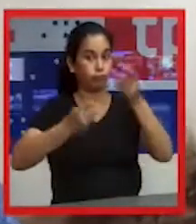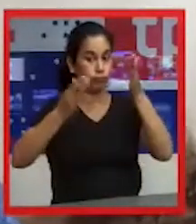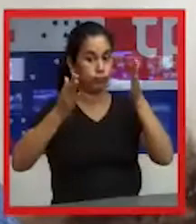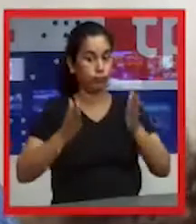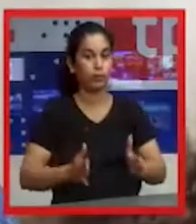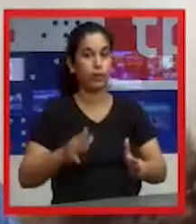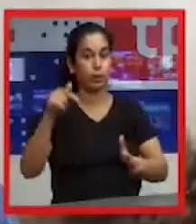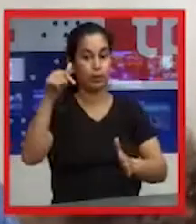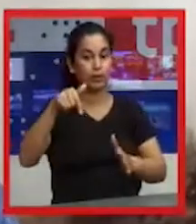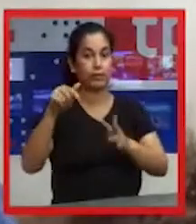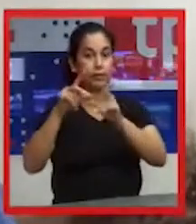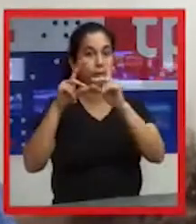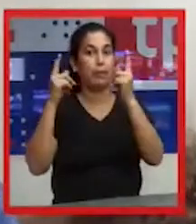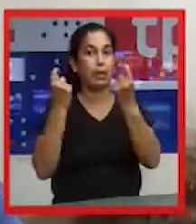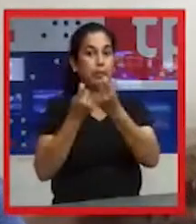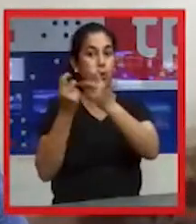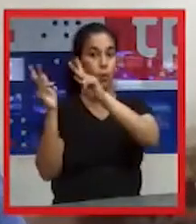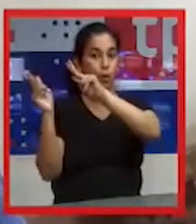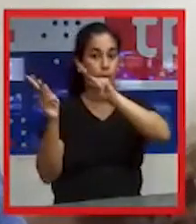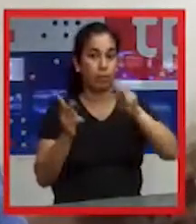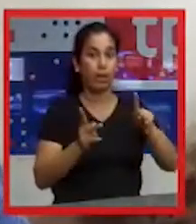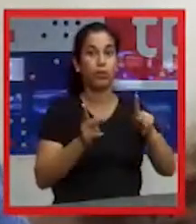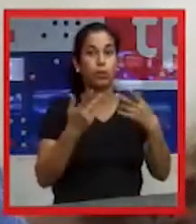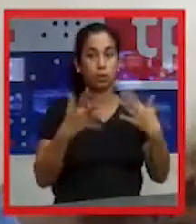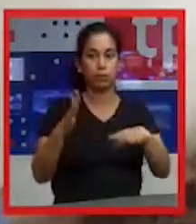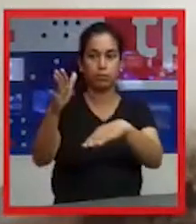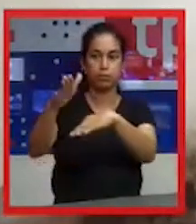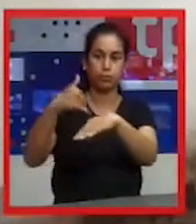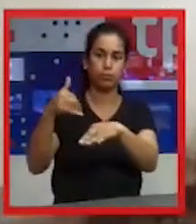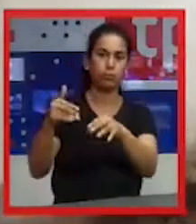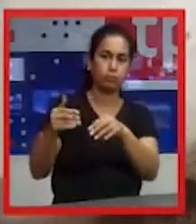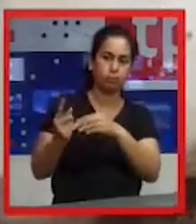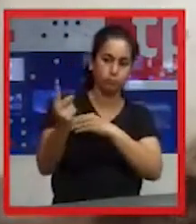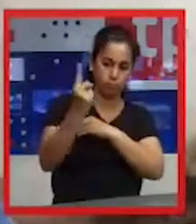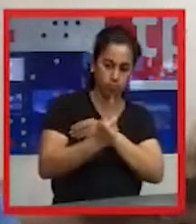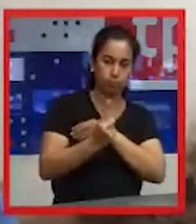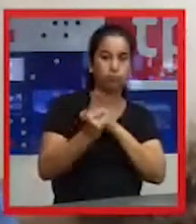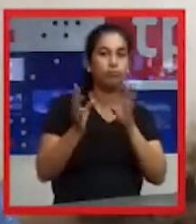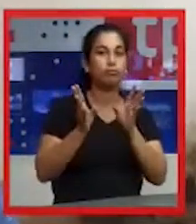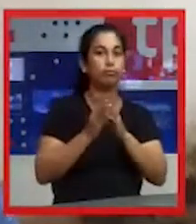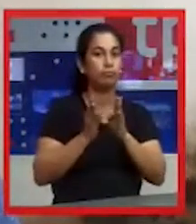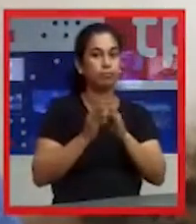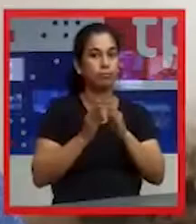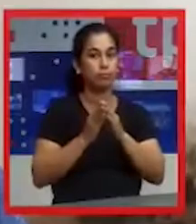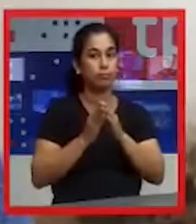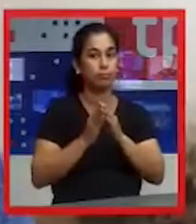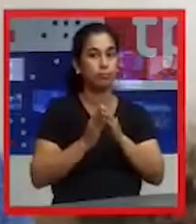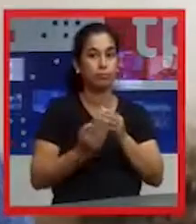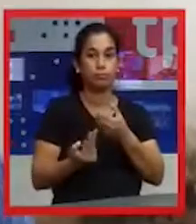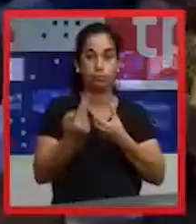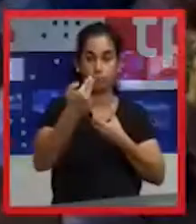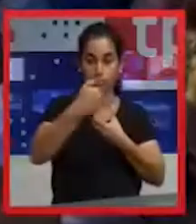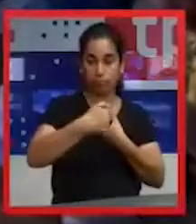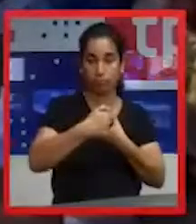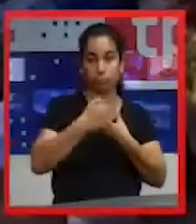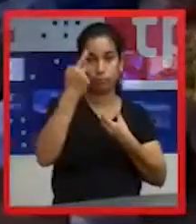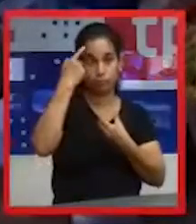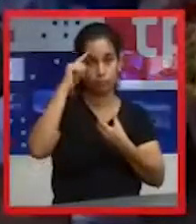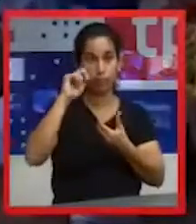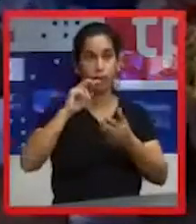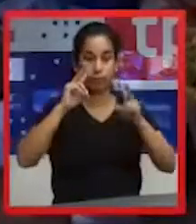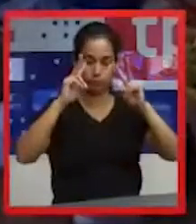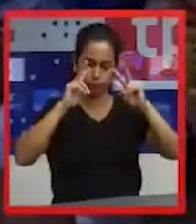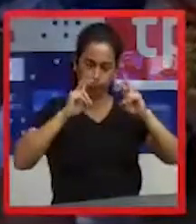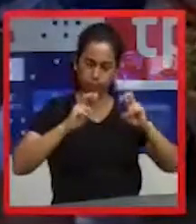a nivel departamental, me convocaron aquí a una reunión, al COE, en la parte técnica, para hacer un análisis